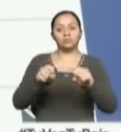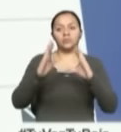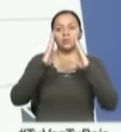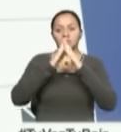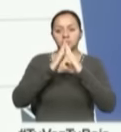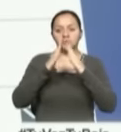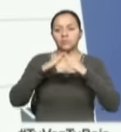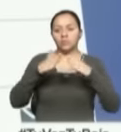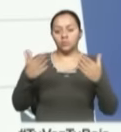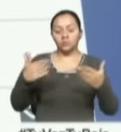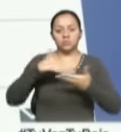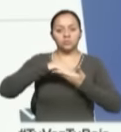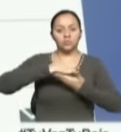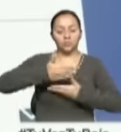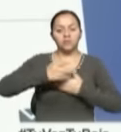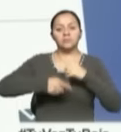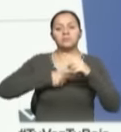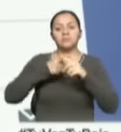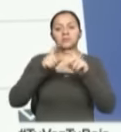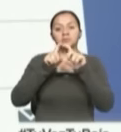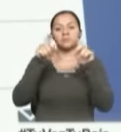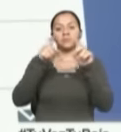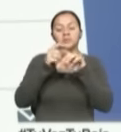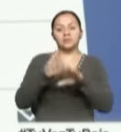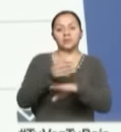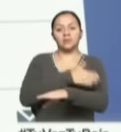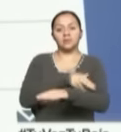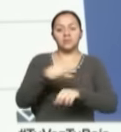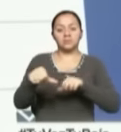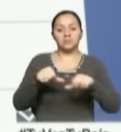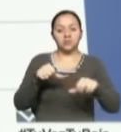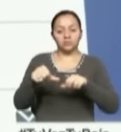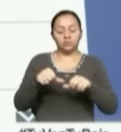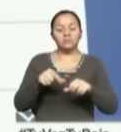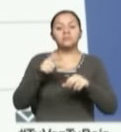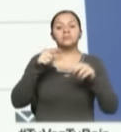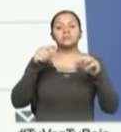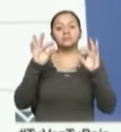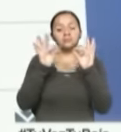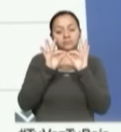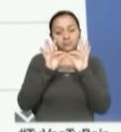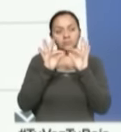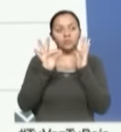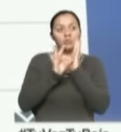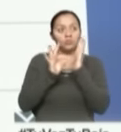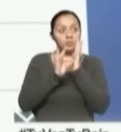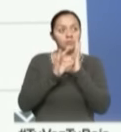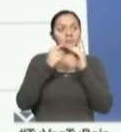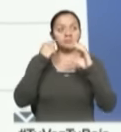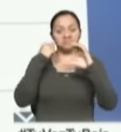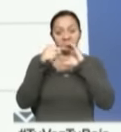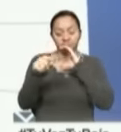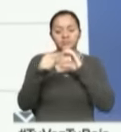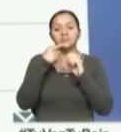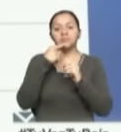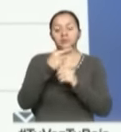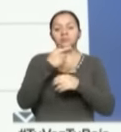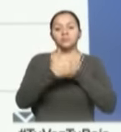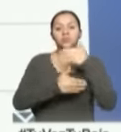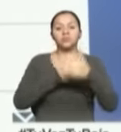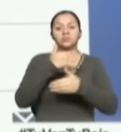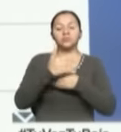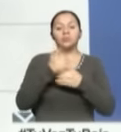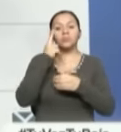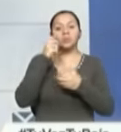bienes, sus cuentas y las empresas que administraba. También en la red social se dice que Carolina A. está siendo procesada por